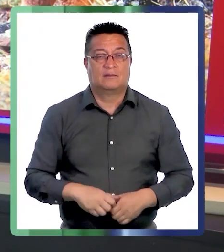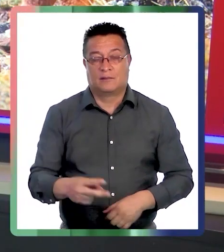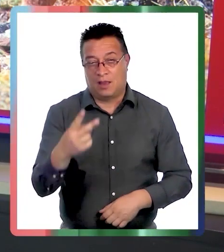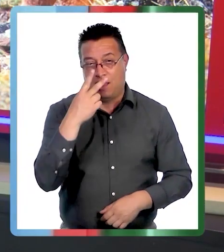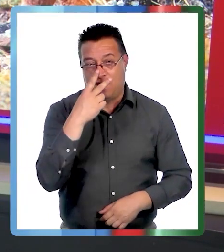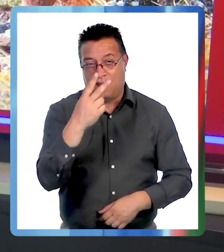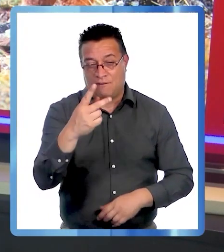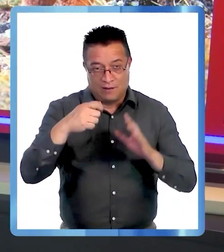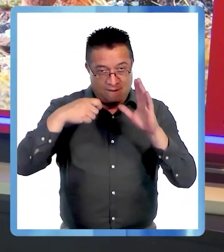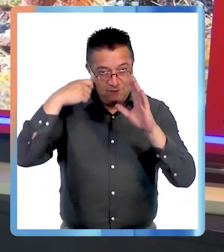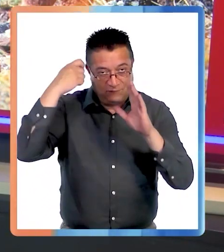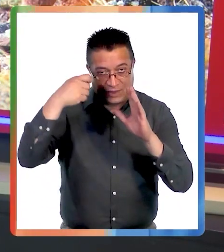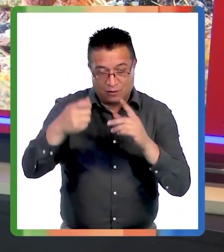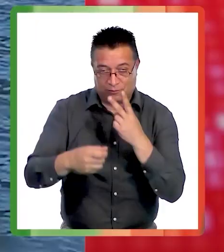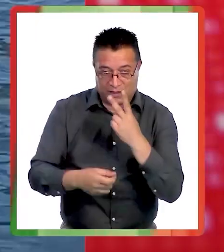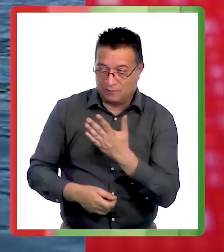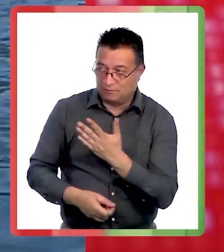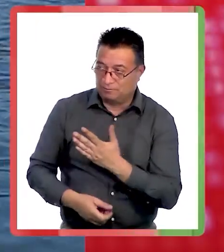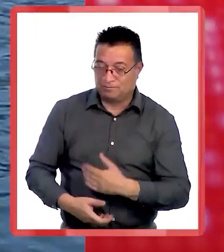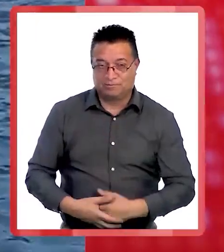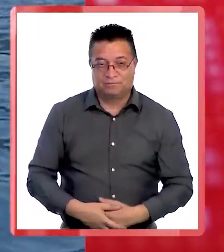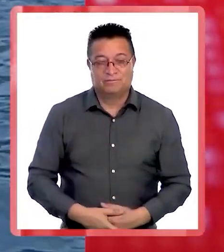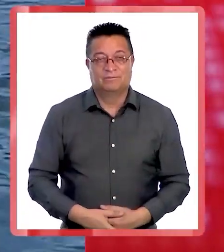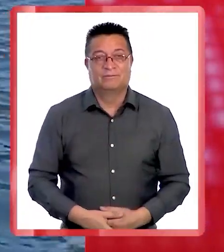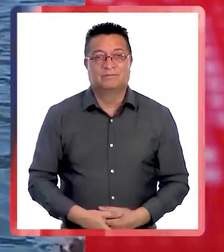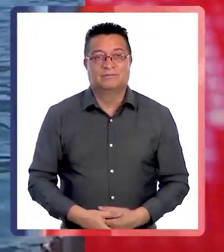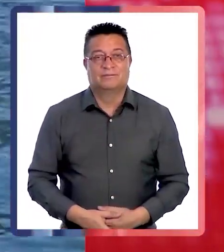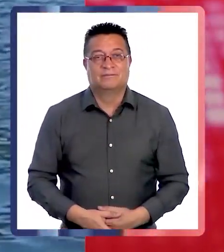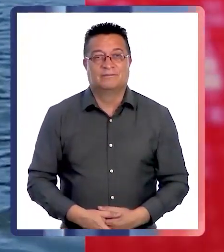el video en detalle. ¡No!